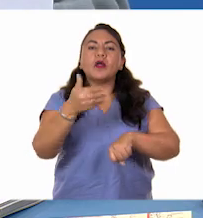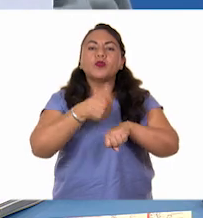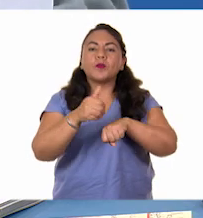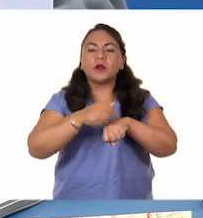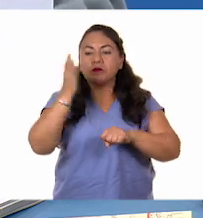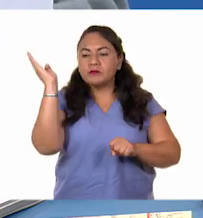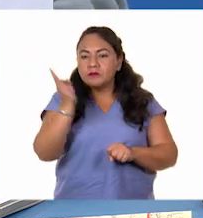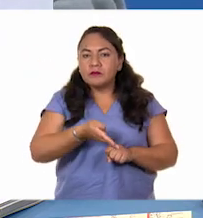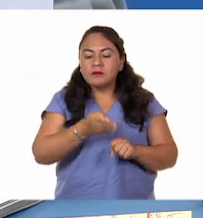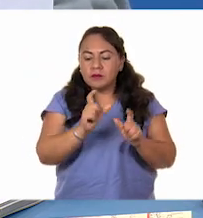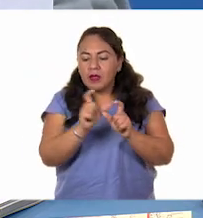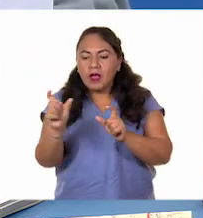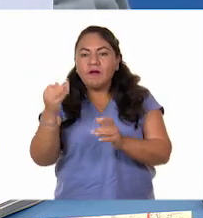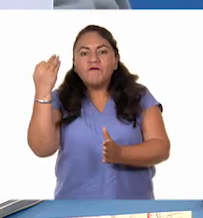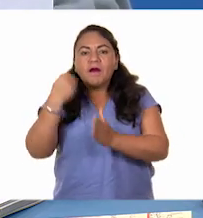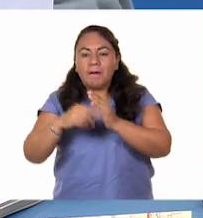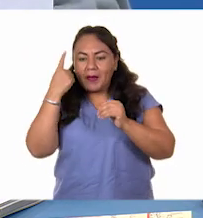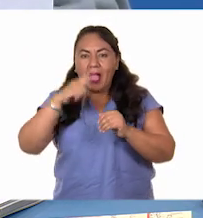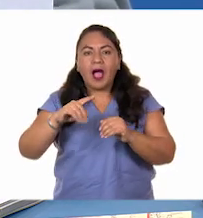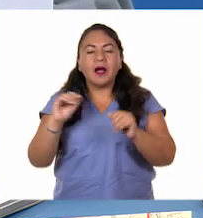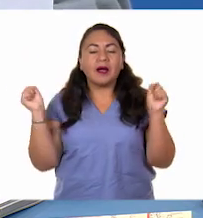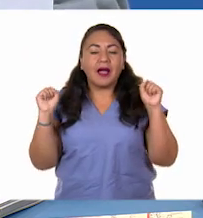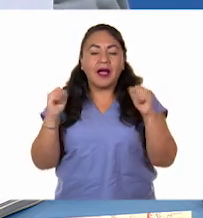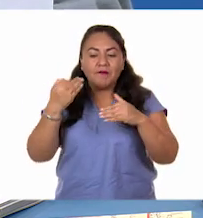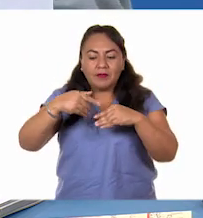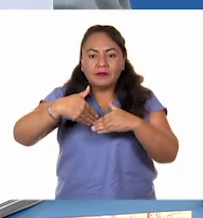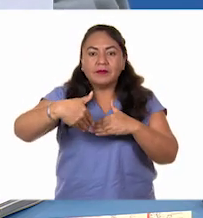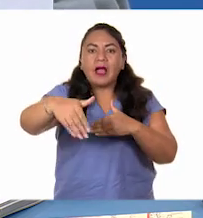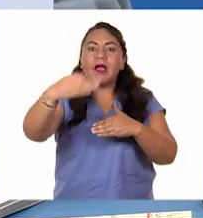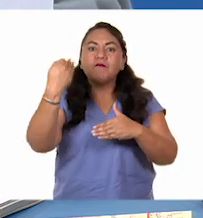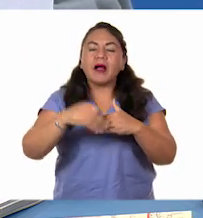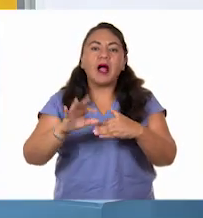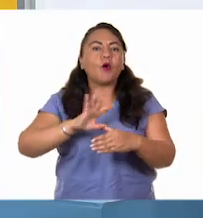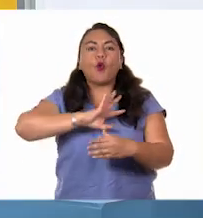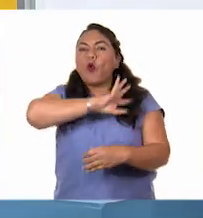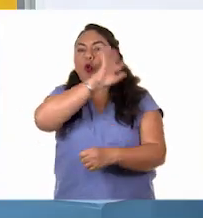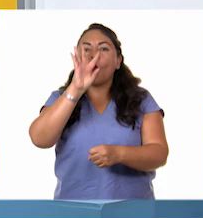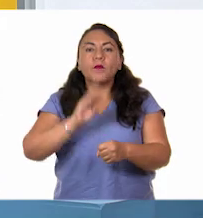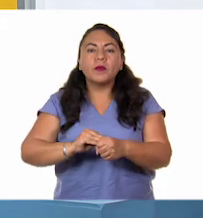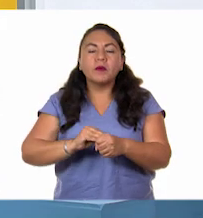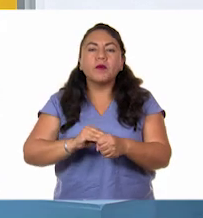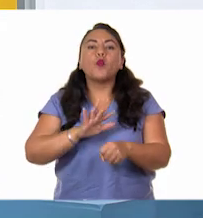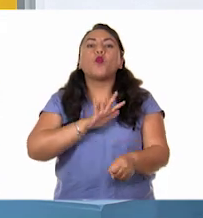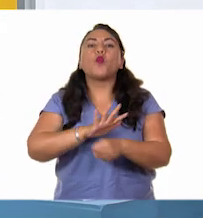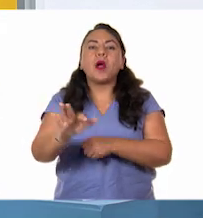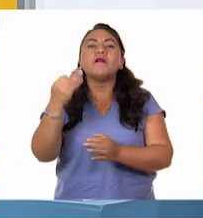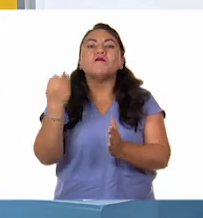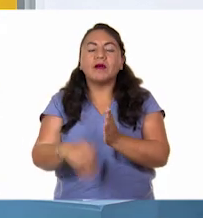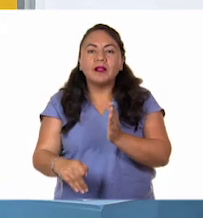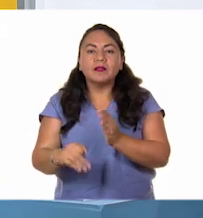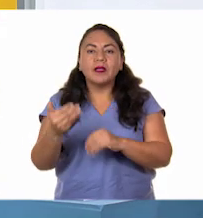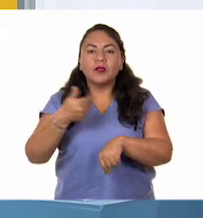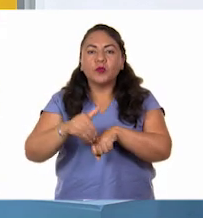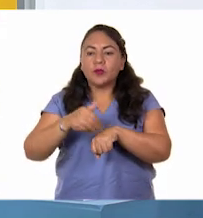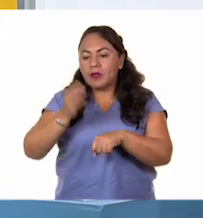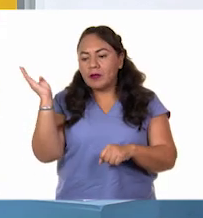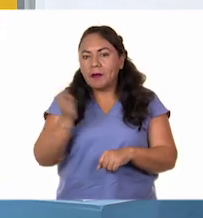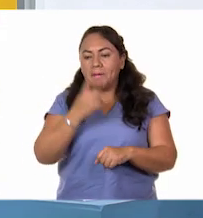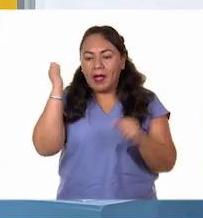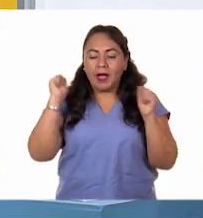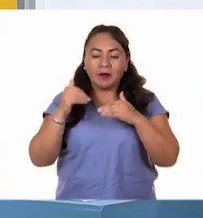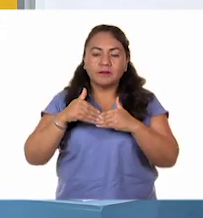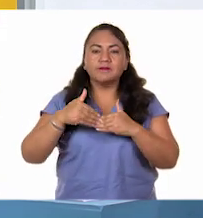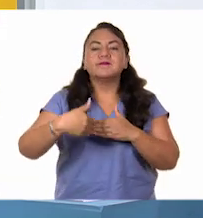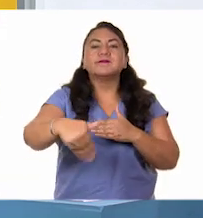falta, Luis, para completar la carrera entera? ¿Qué fracción le falta para completar la